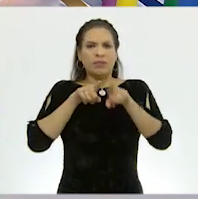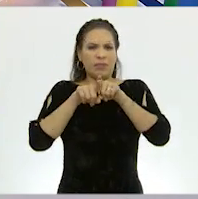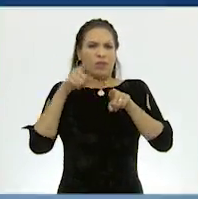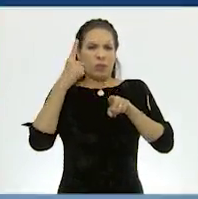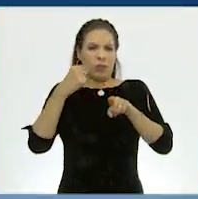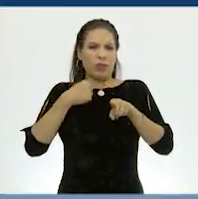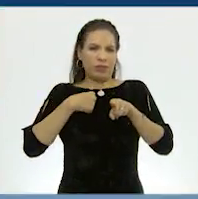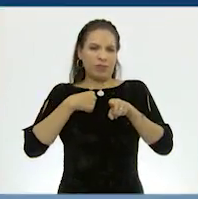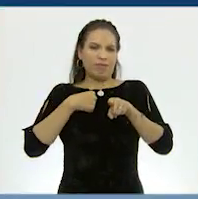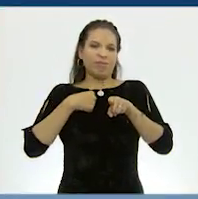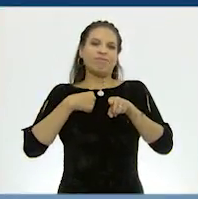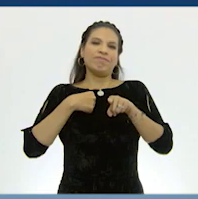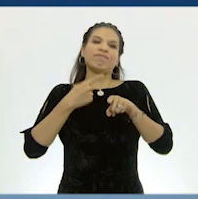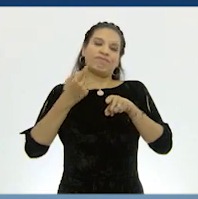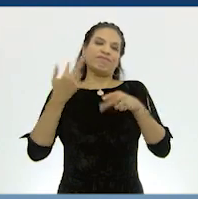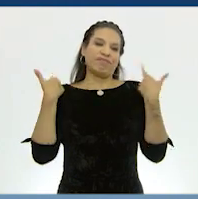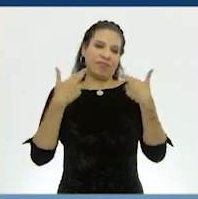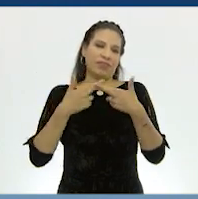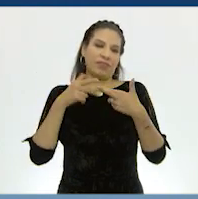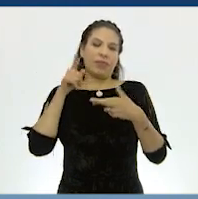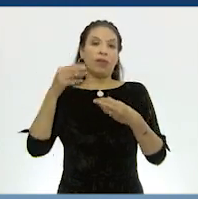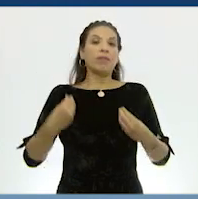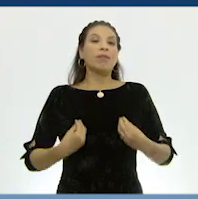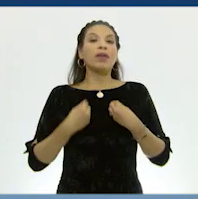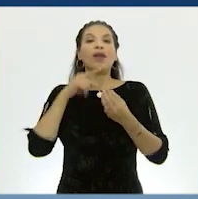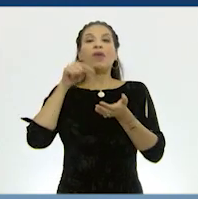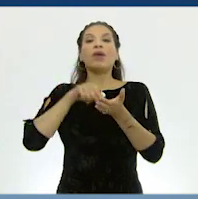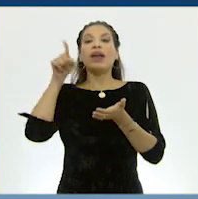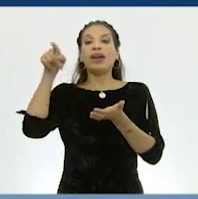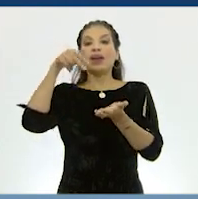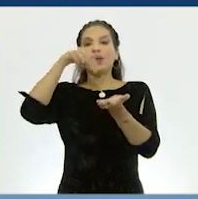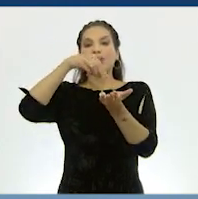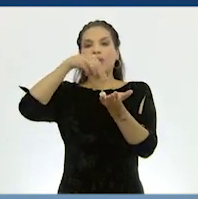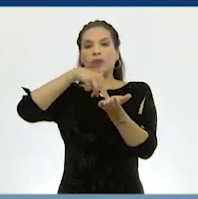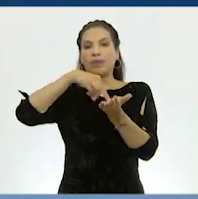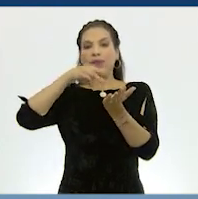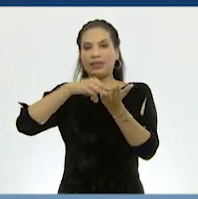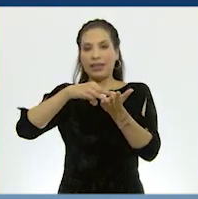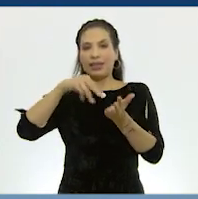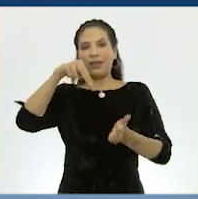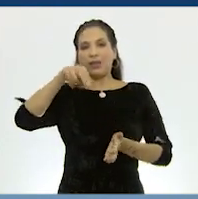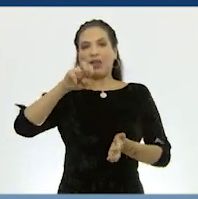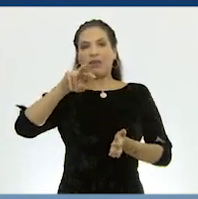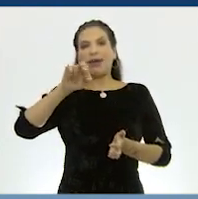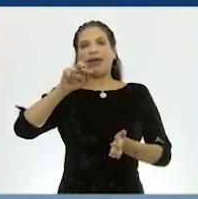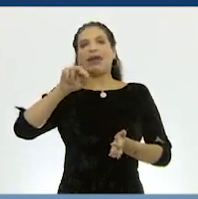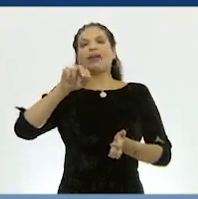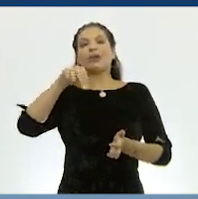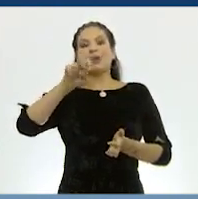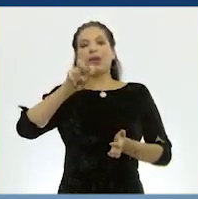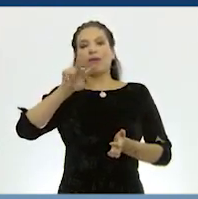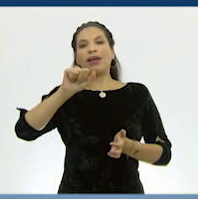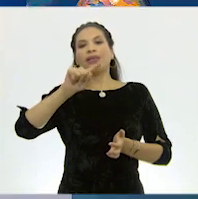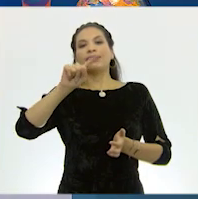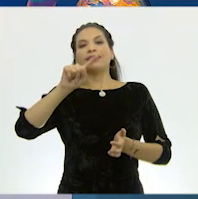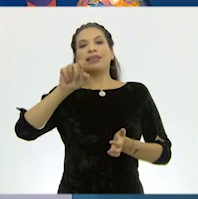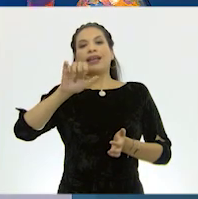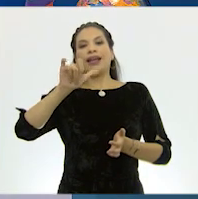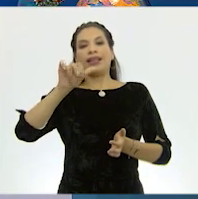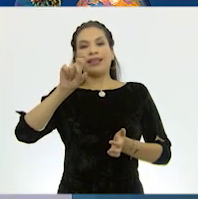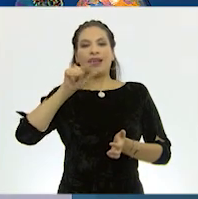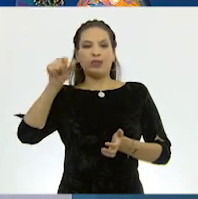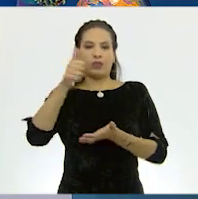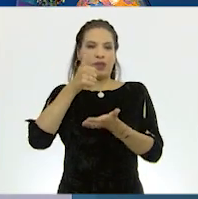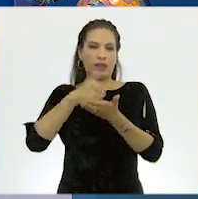uno de mis profesores vive en Nueva Zelanda, en una ciudad llamada Oakland. Eso es muy